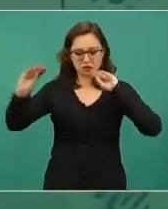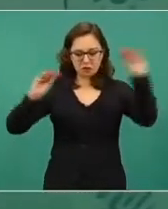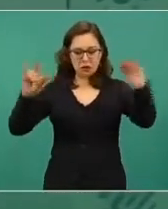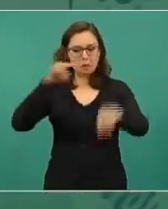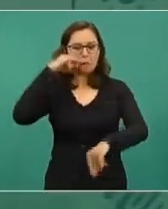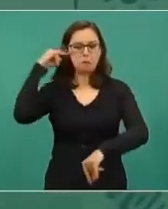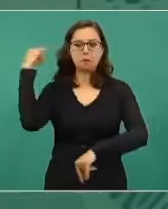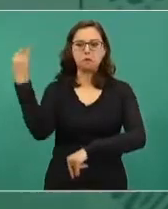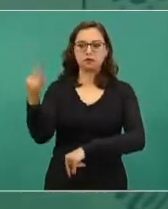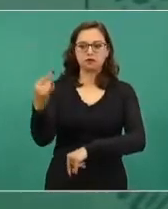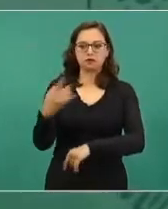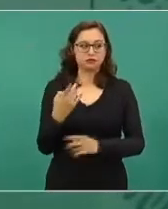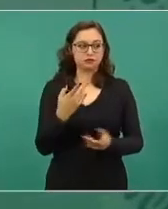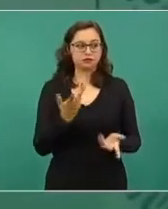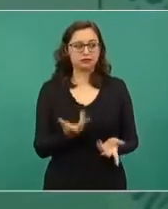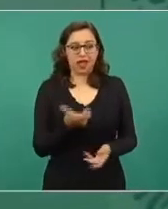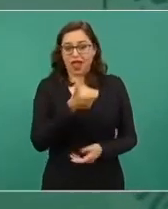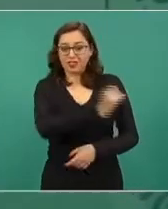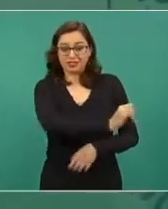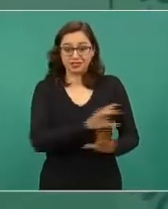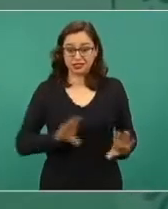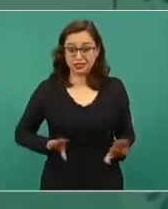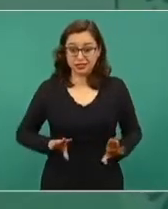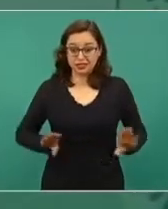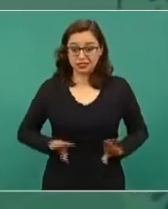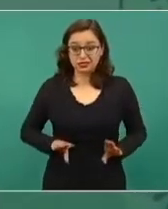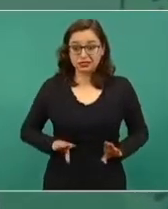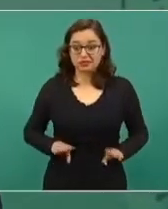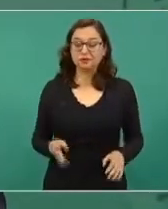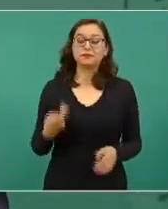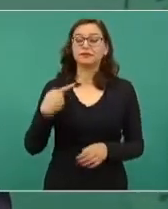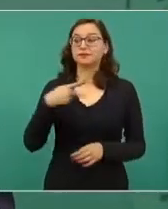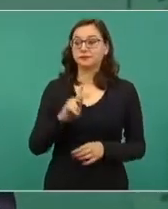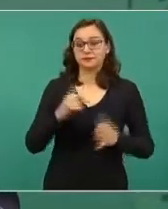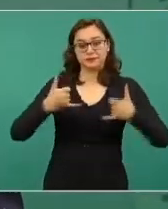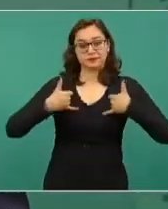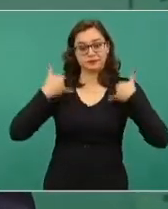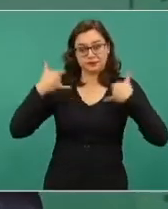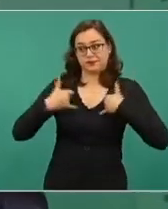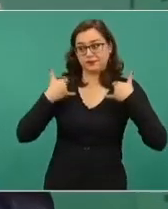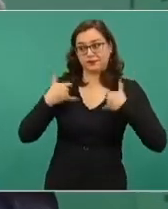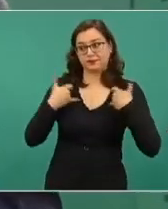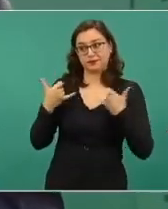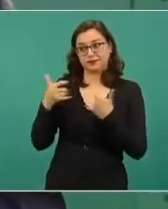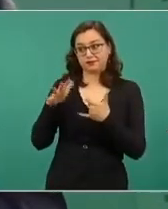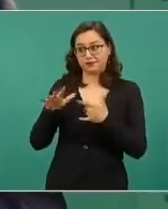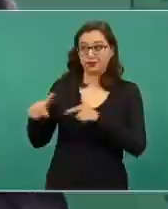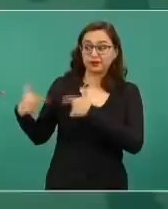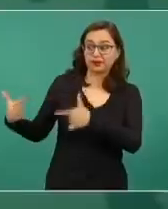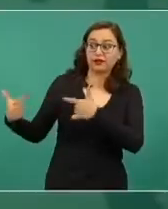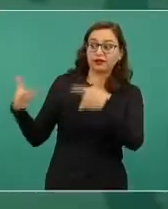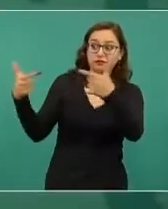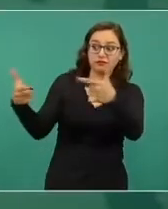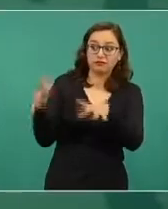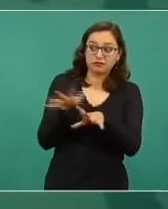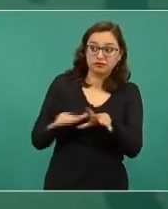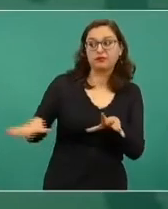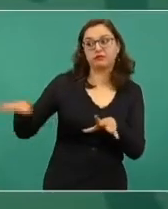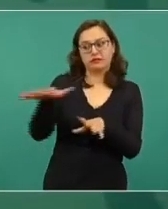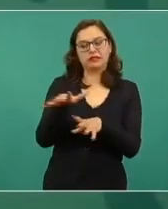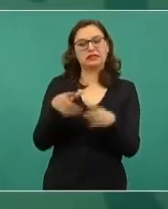pero los jóvenes porque la cuarta transformación implica también